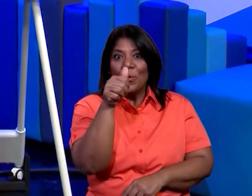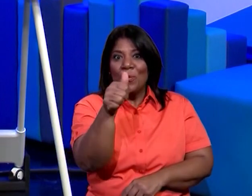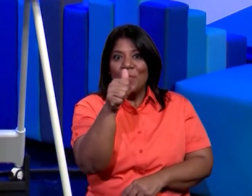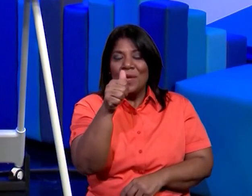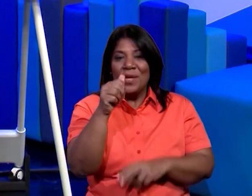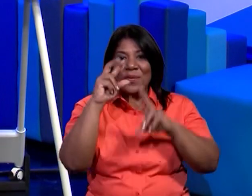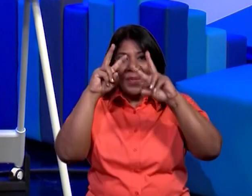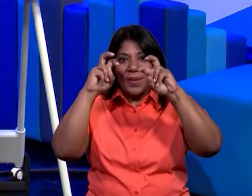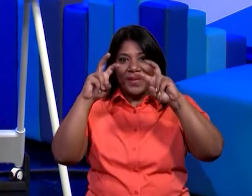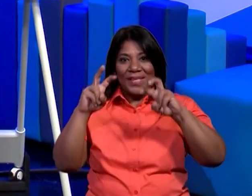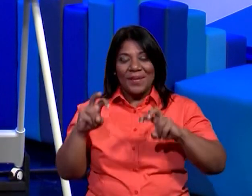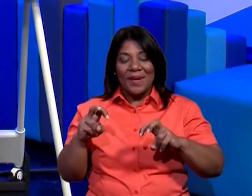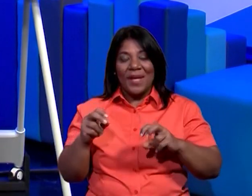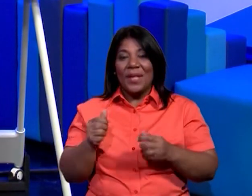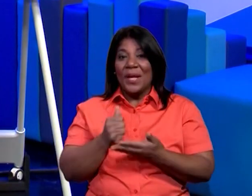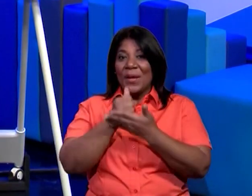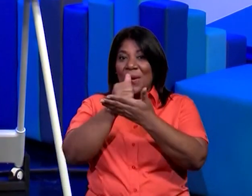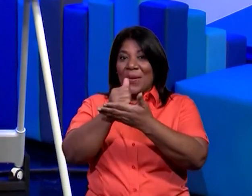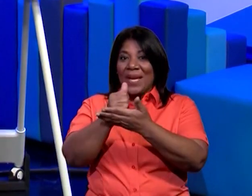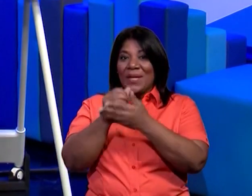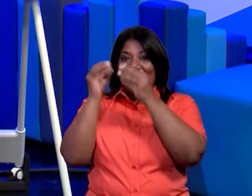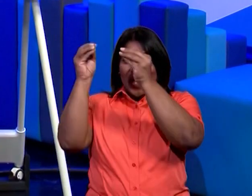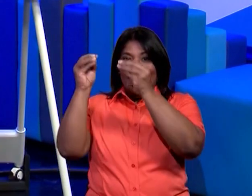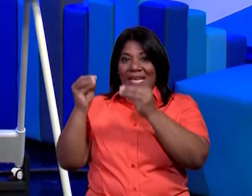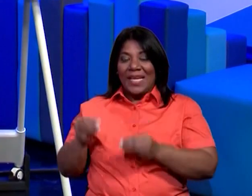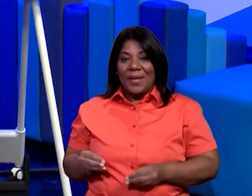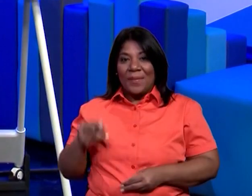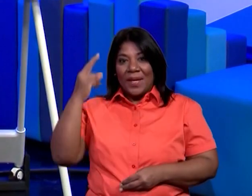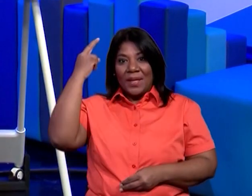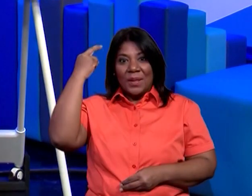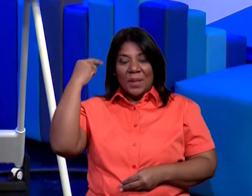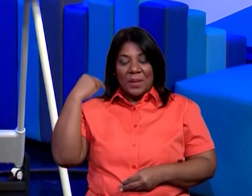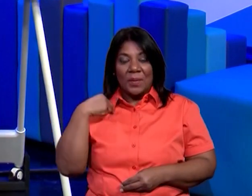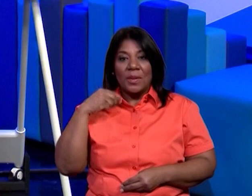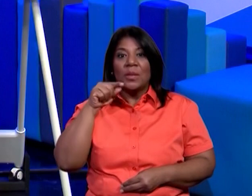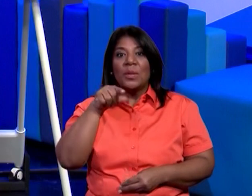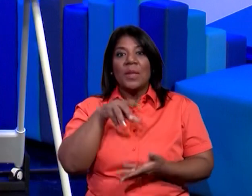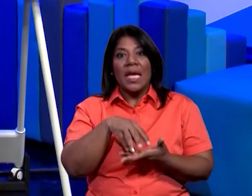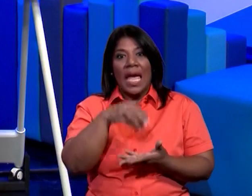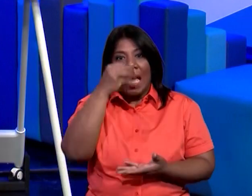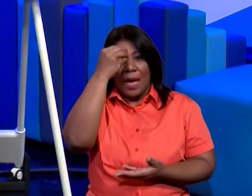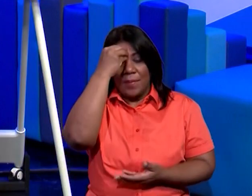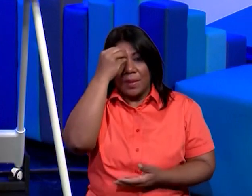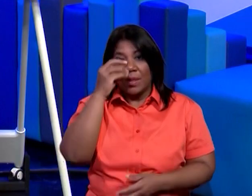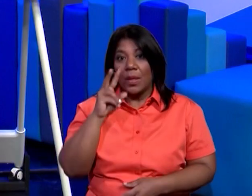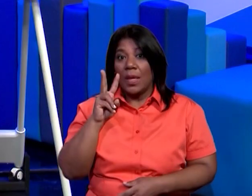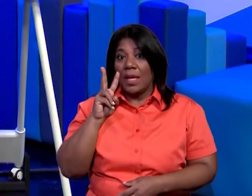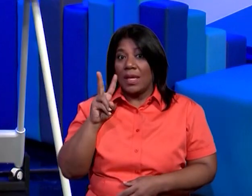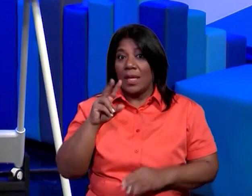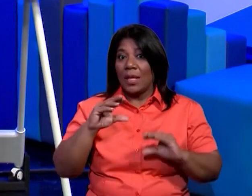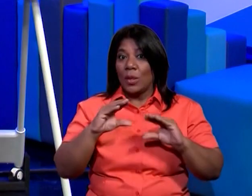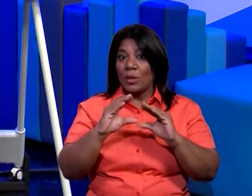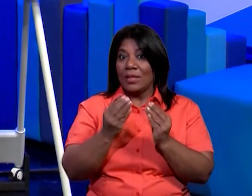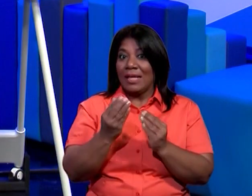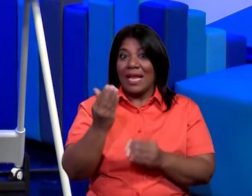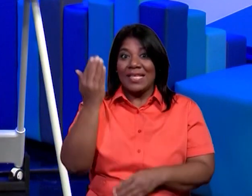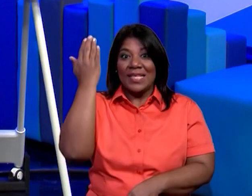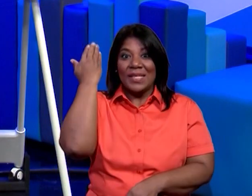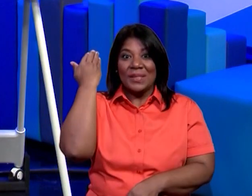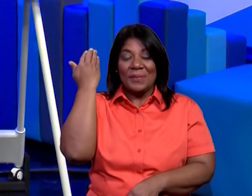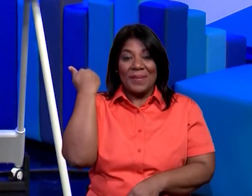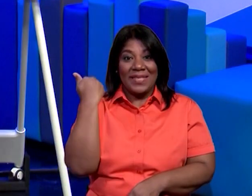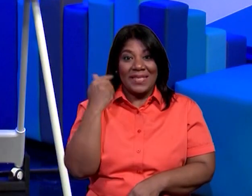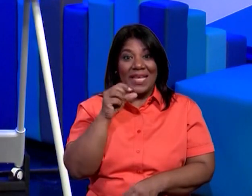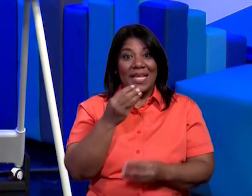mismos con ayuda mía van a evaluar lo que hemos aprendido en estas dos clases clases anteriores así que vamos a prestar